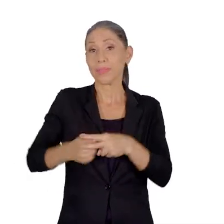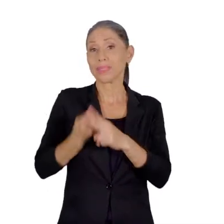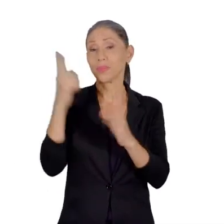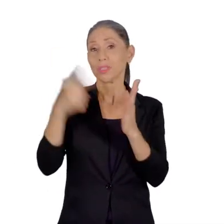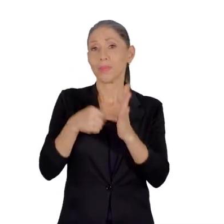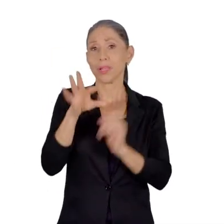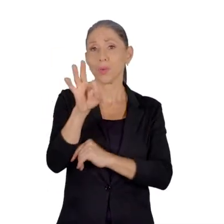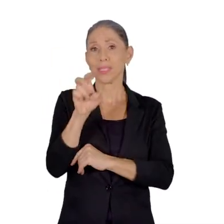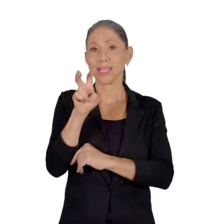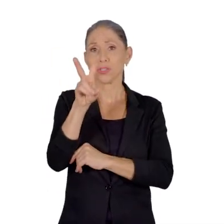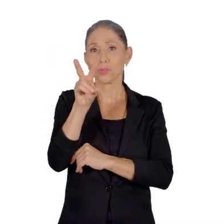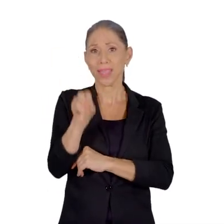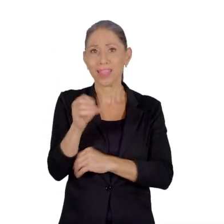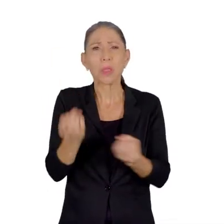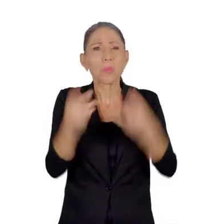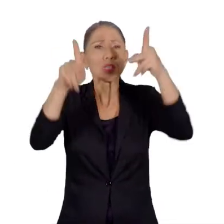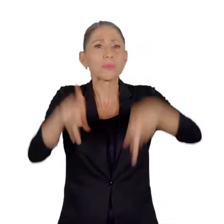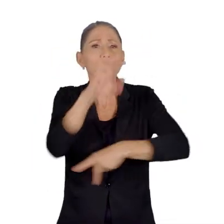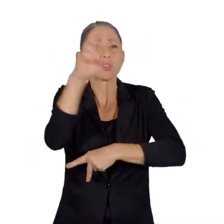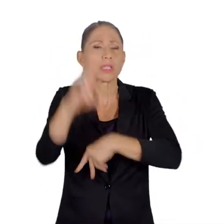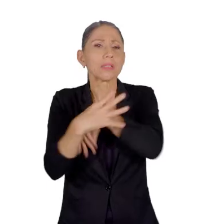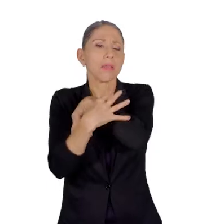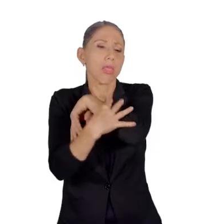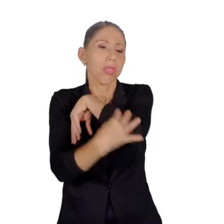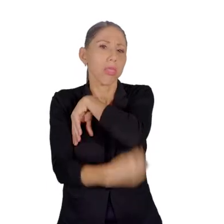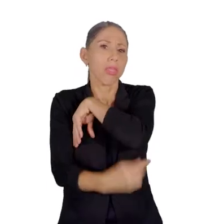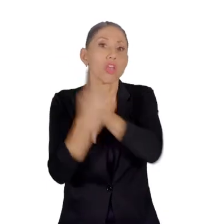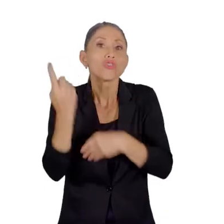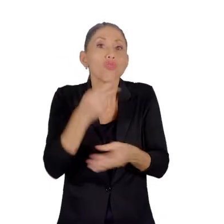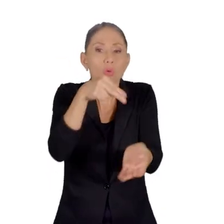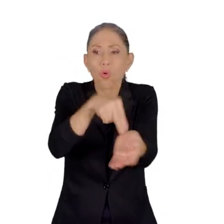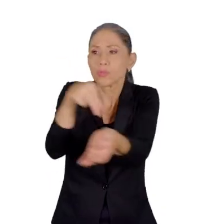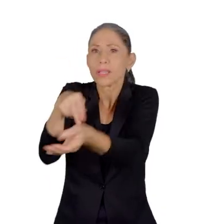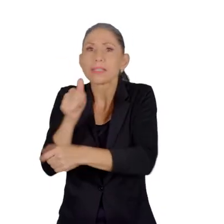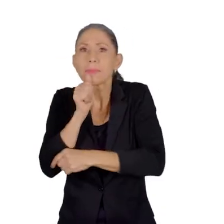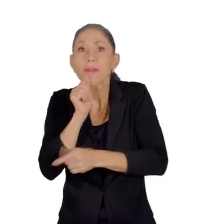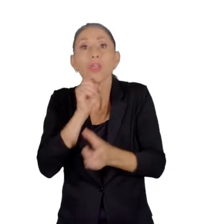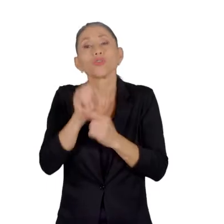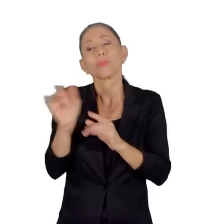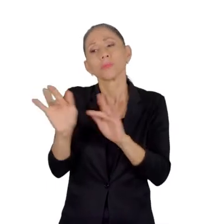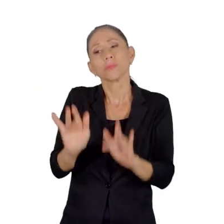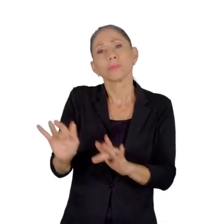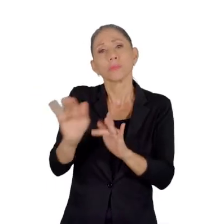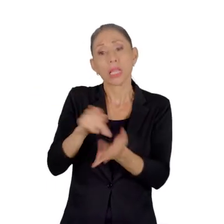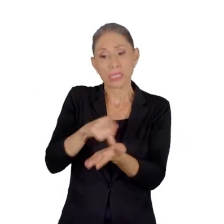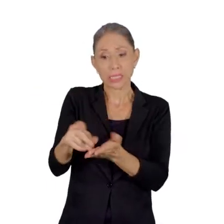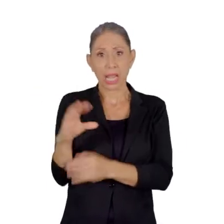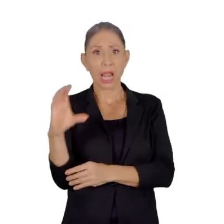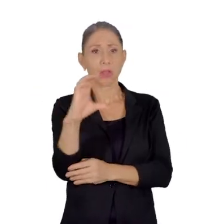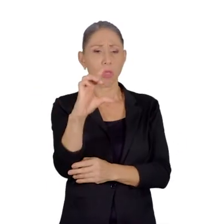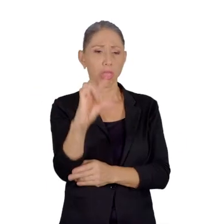1920 muchos costarricenses vivían en pobreza. Solo había hospitales privados o de caridad. El salario era